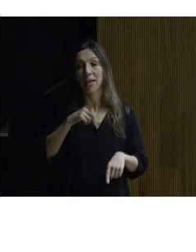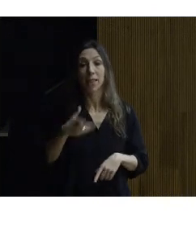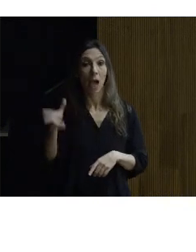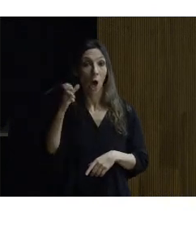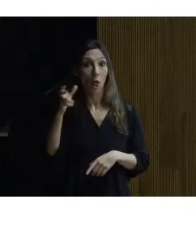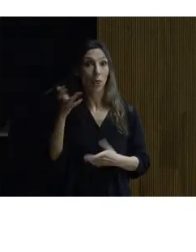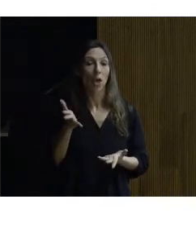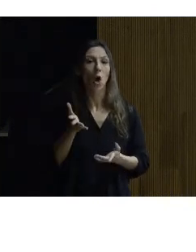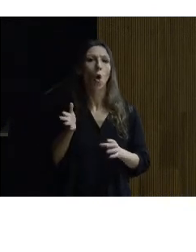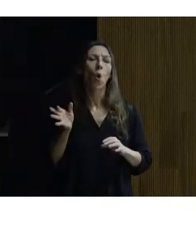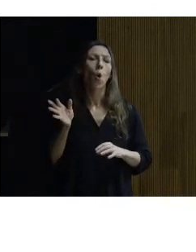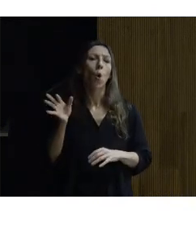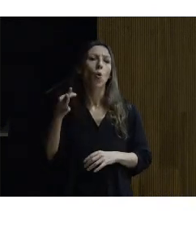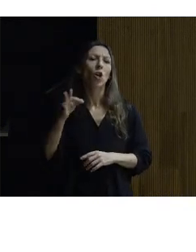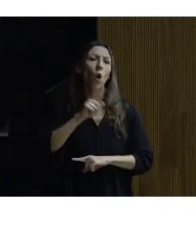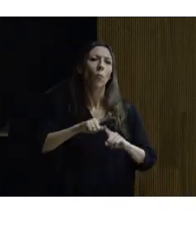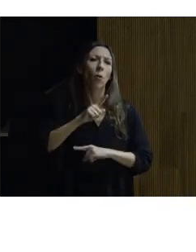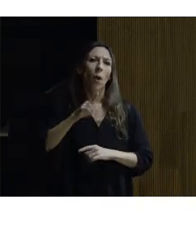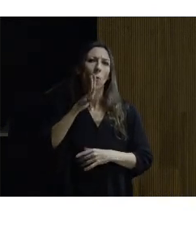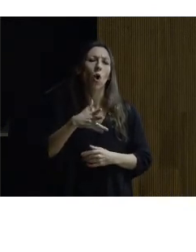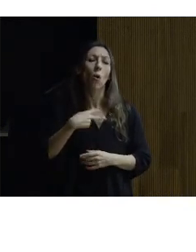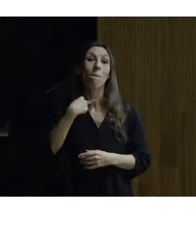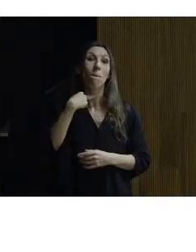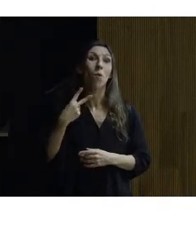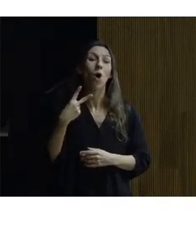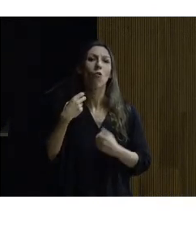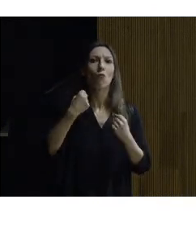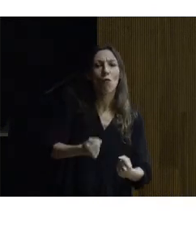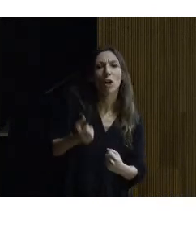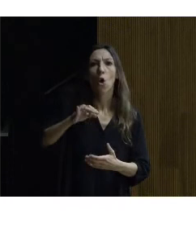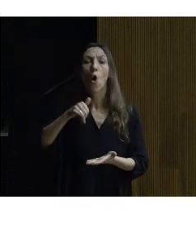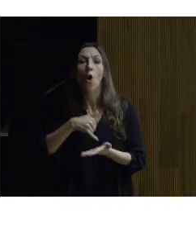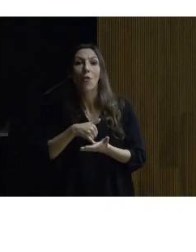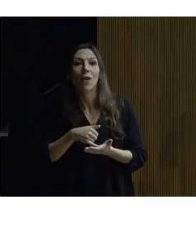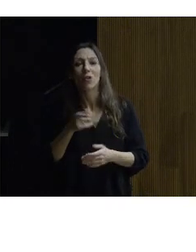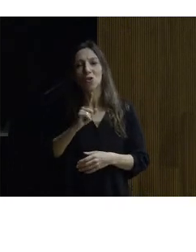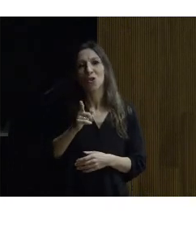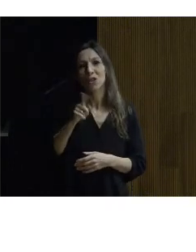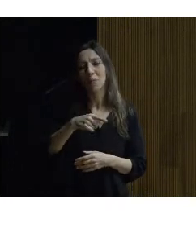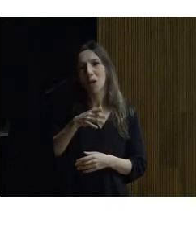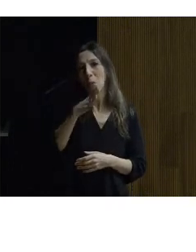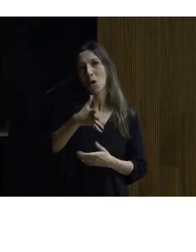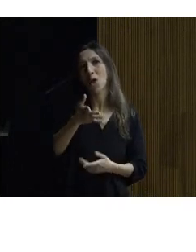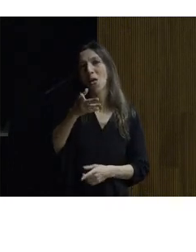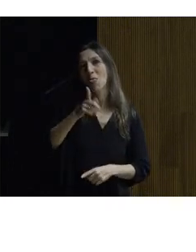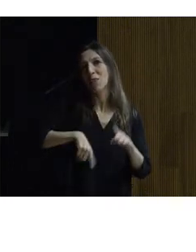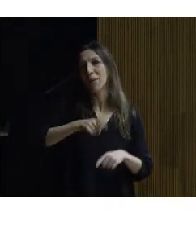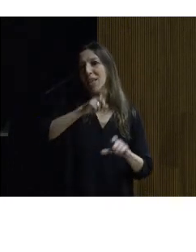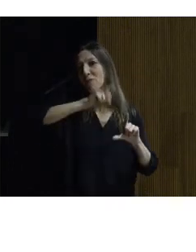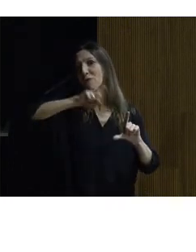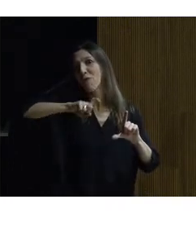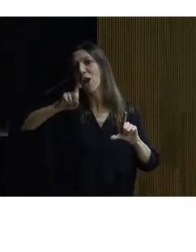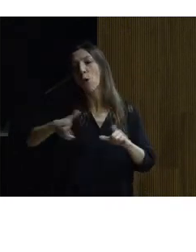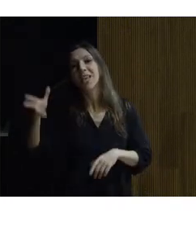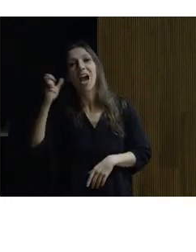al que pueda estar escuchando algo sino que además su oído ha perdido la capacidad de poder recibir determinadas frecuencias si no